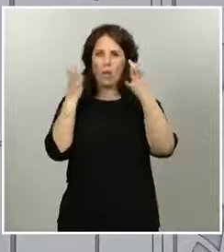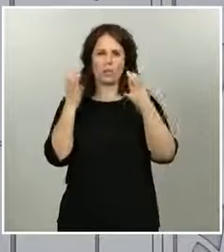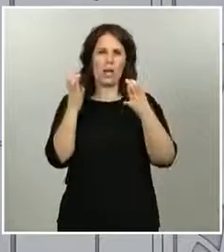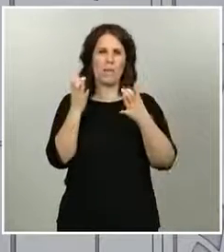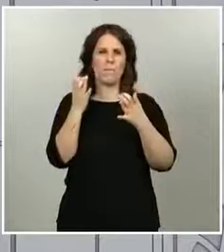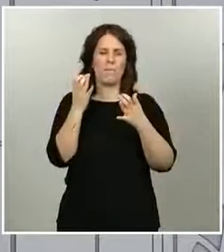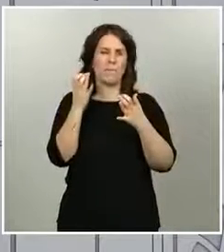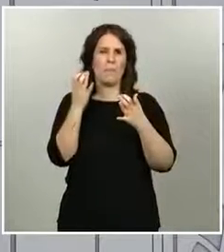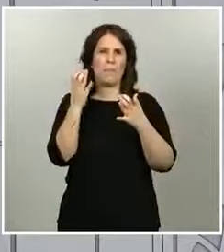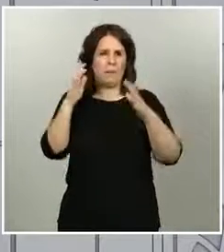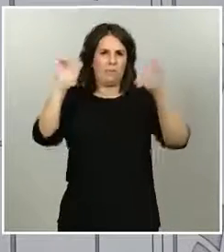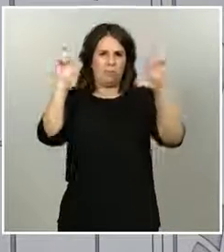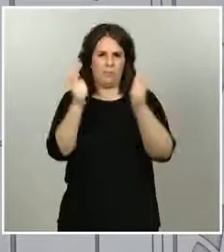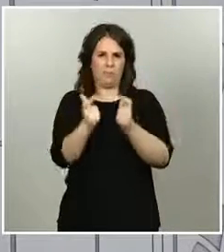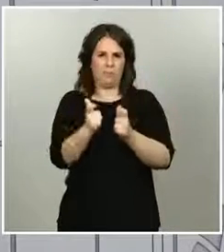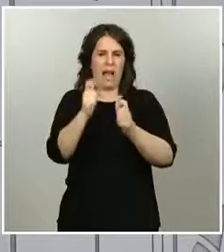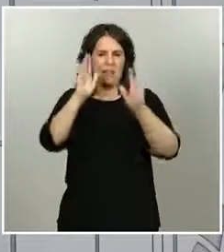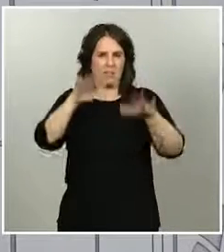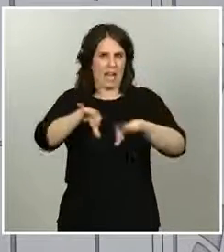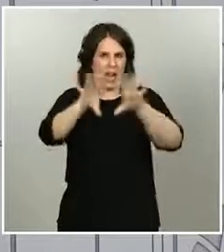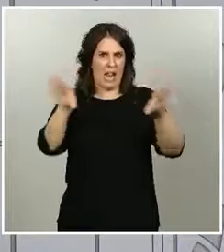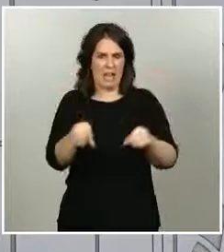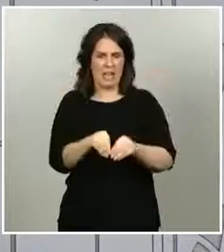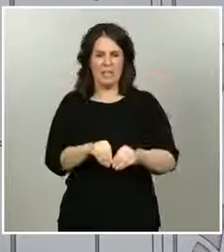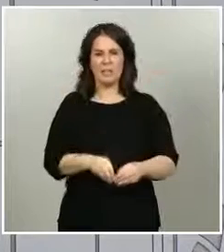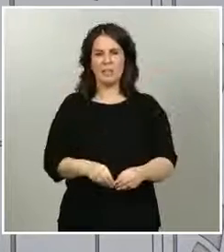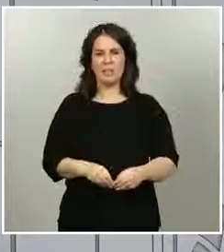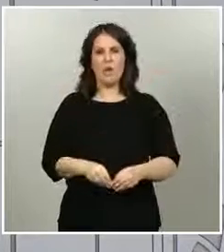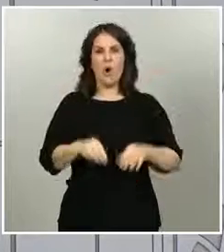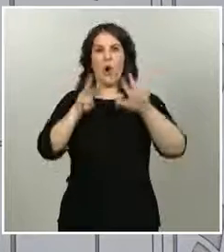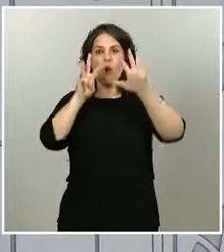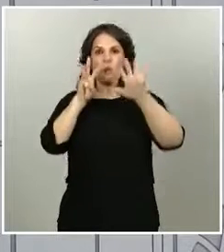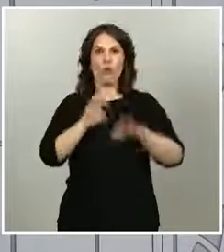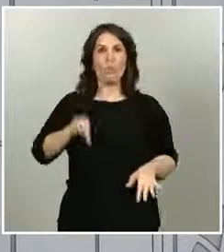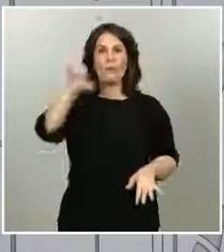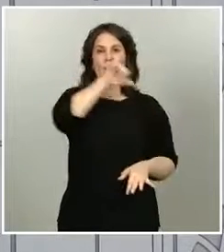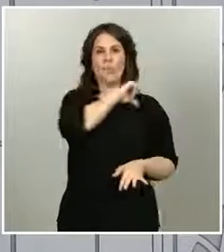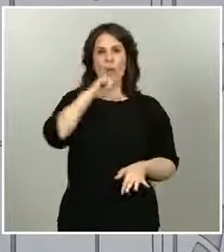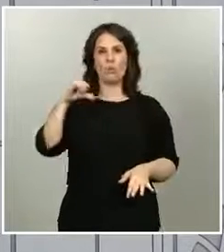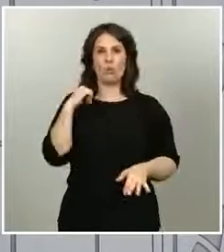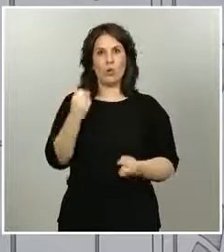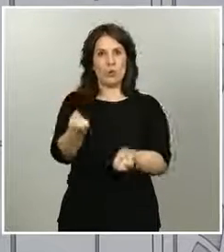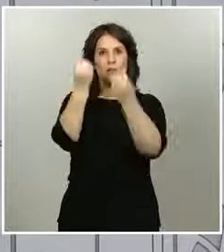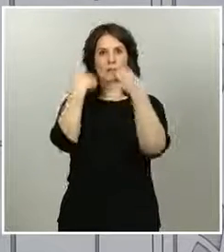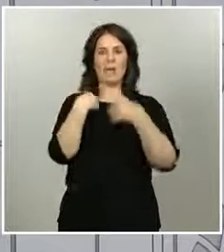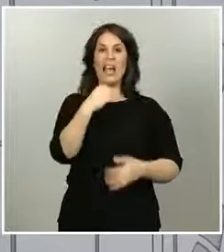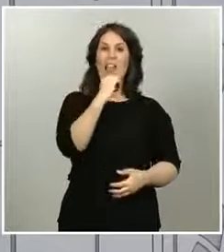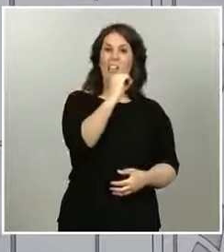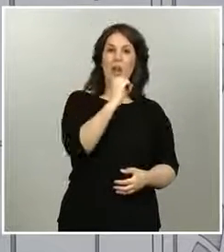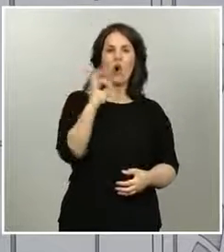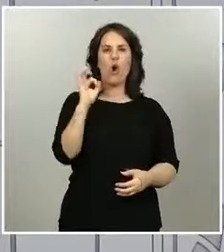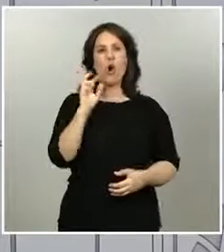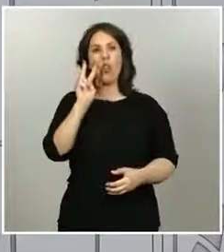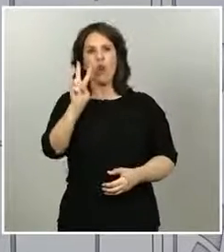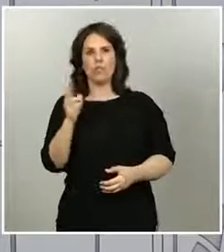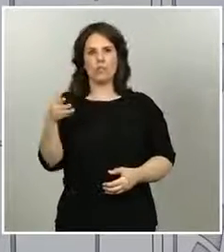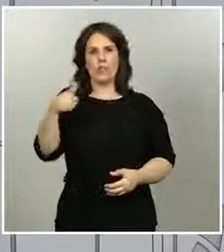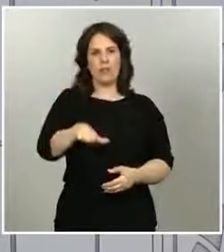habituales. 8 comunidades, además, han notificado 0 o 2 fallecidos, lo que quiere decir